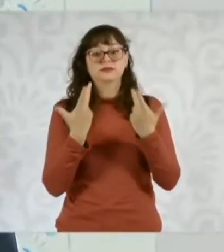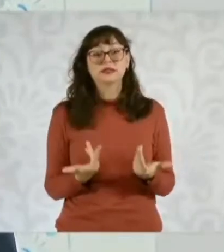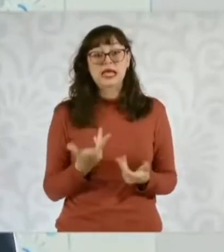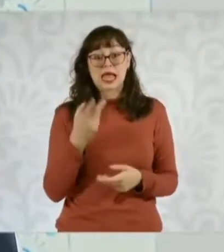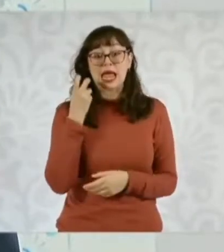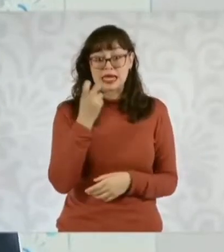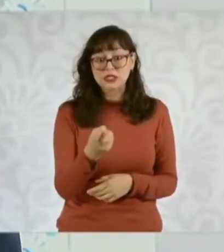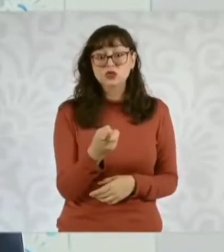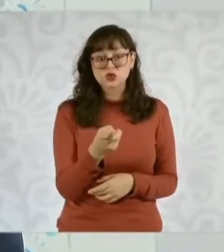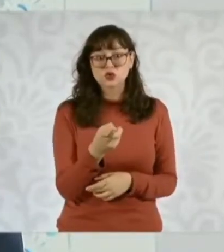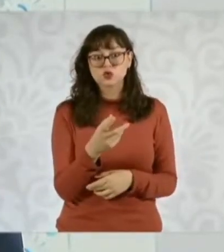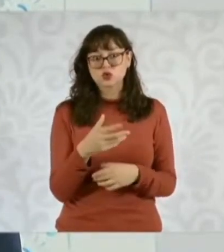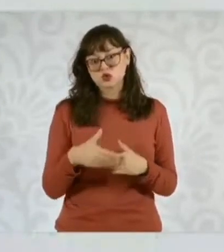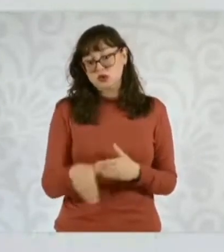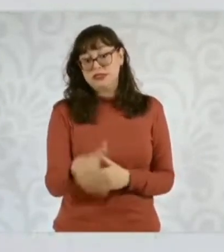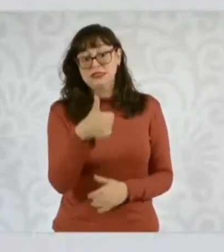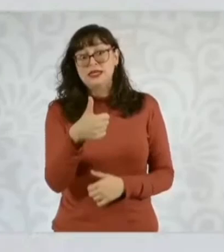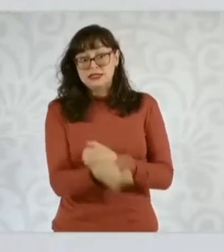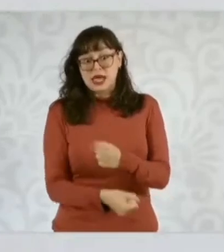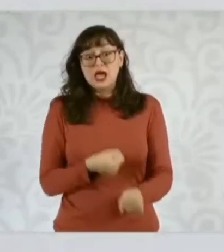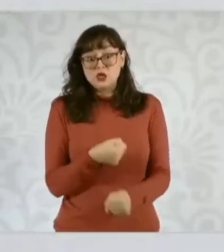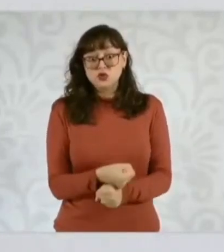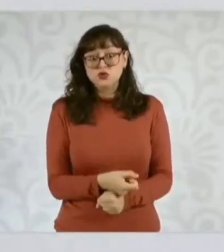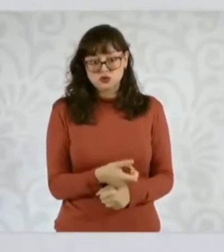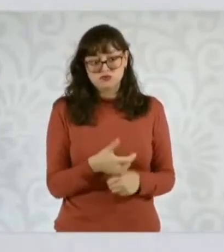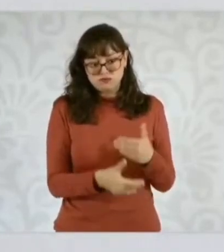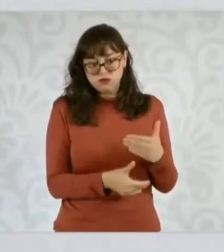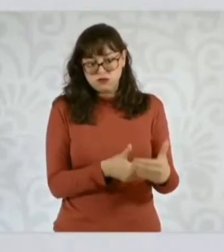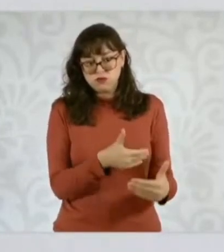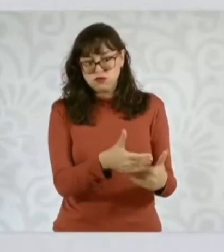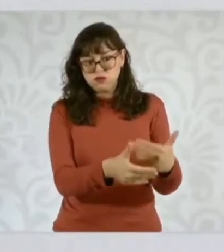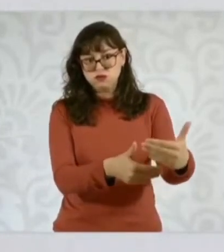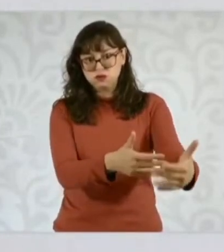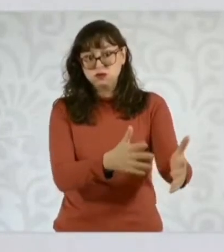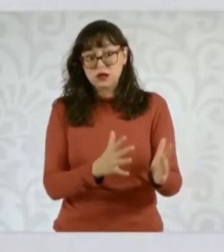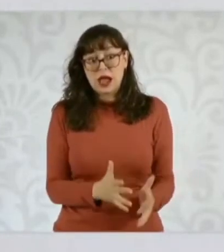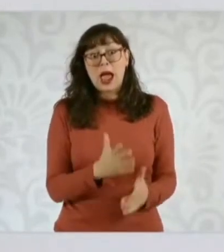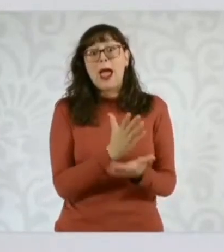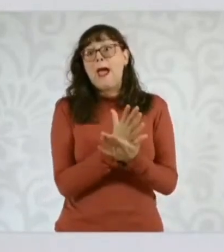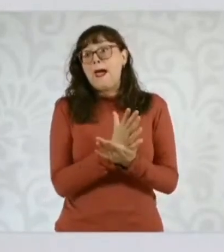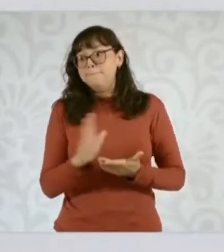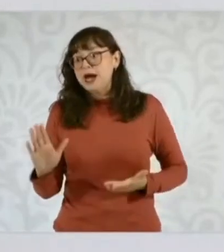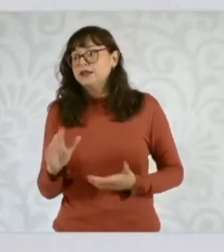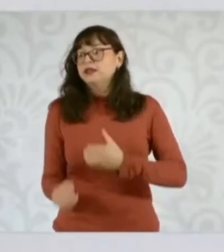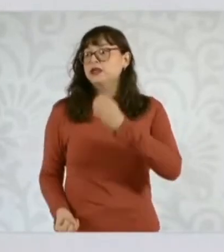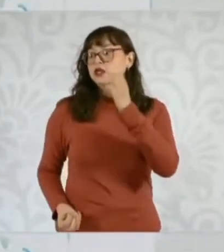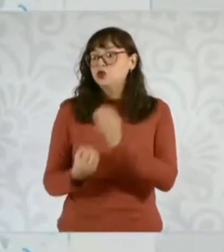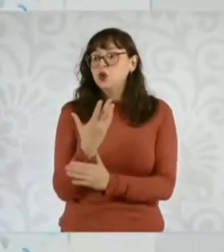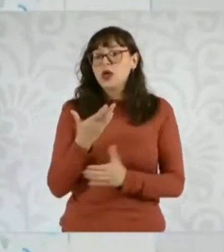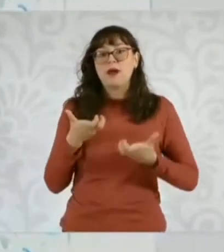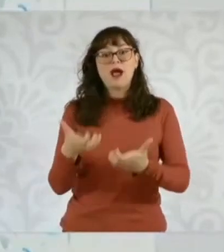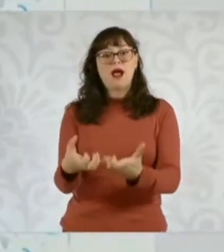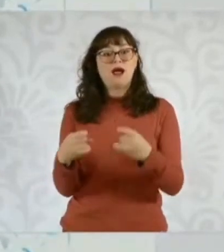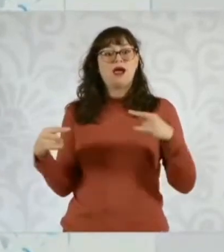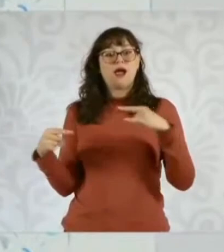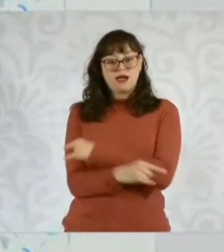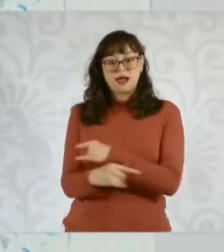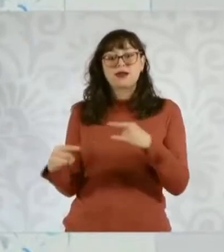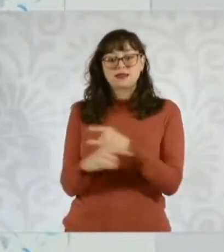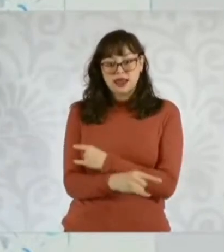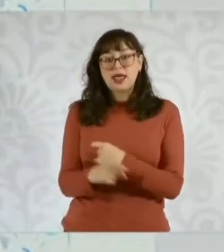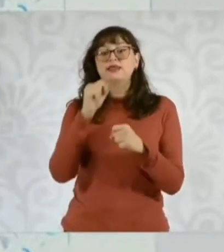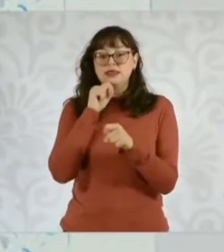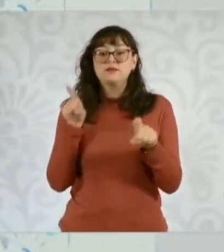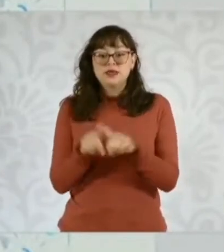estratégicas de todo el sexenio. Por otro lado, una serie de carreteras que ya están trabajando en los proyectos ejecutivos